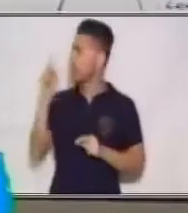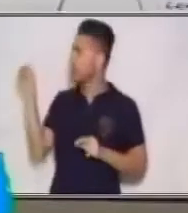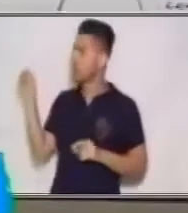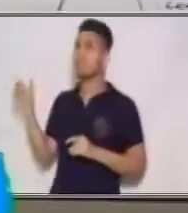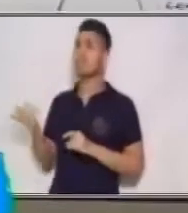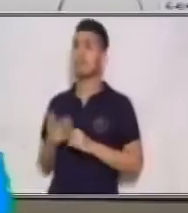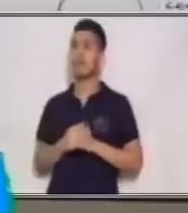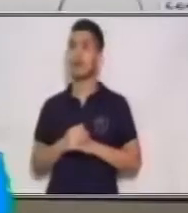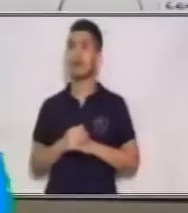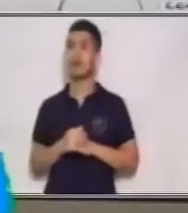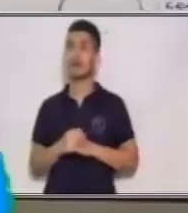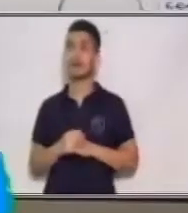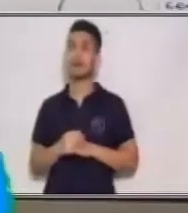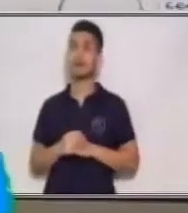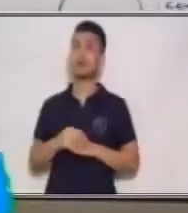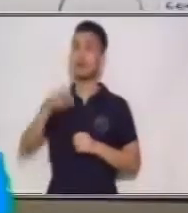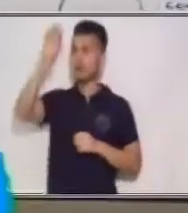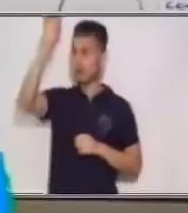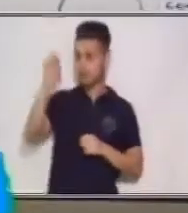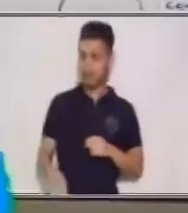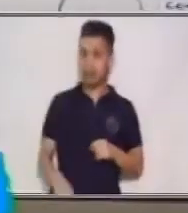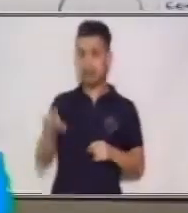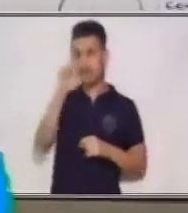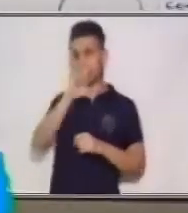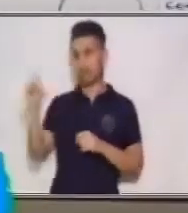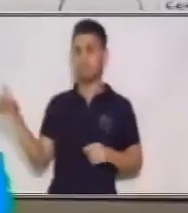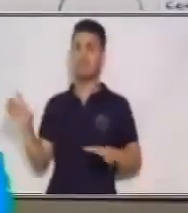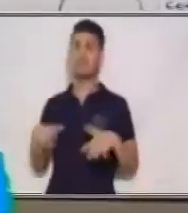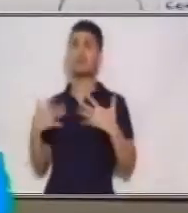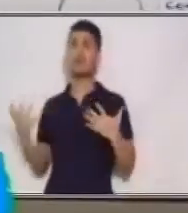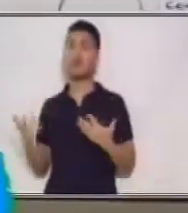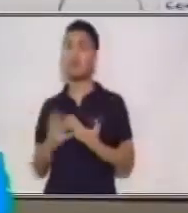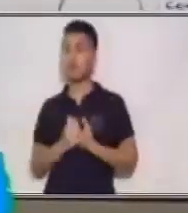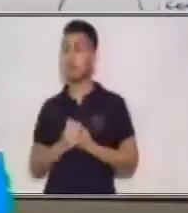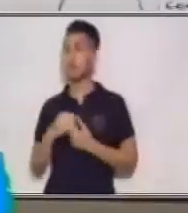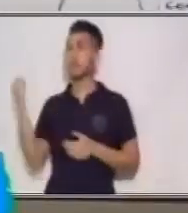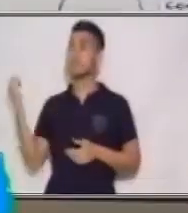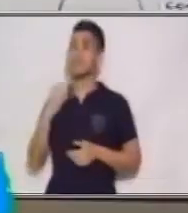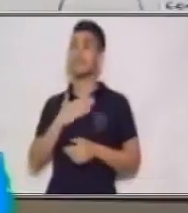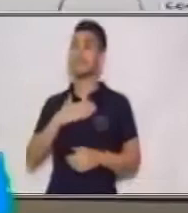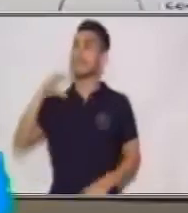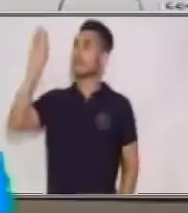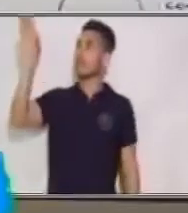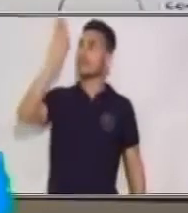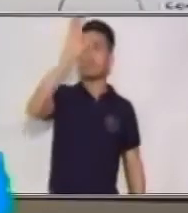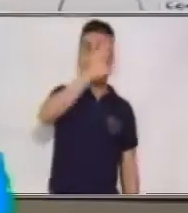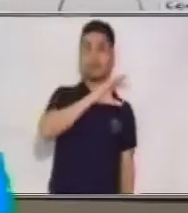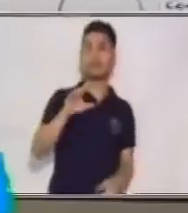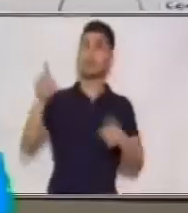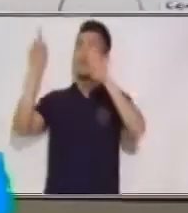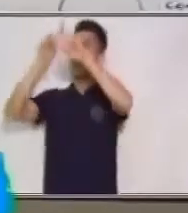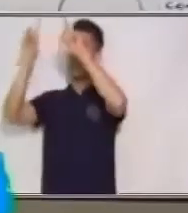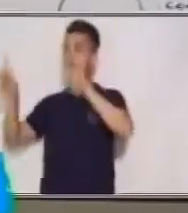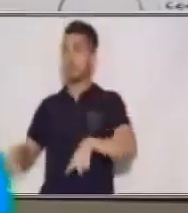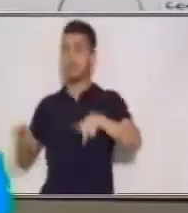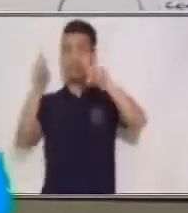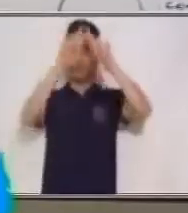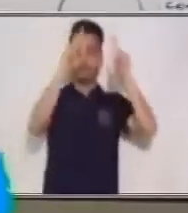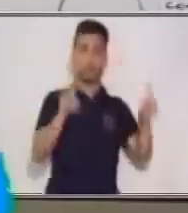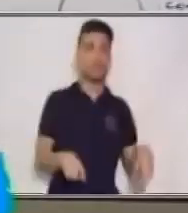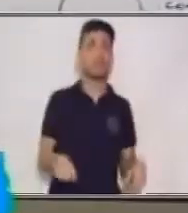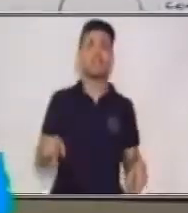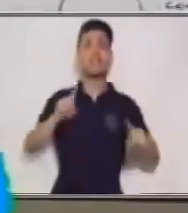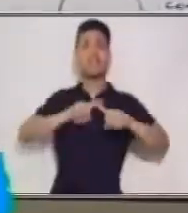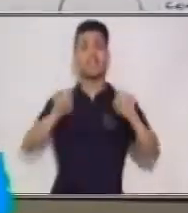el plano de coordenadas cartesianas que los cuadrantes van en sentido contrario de las